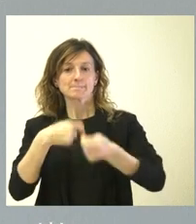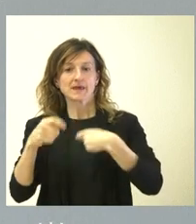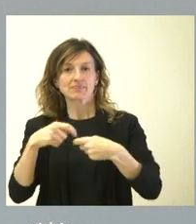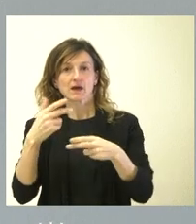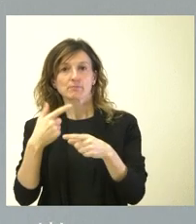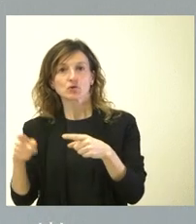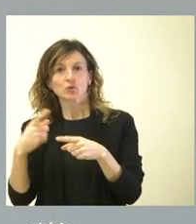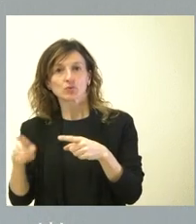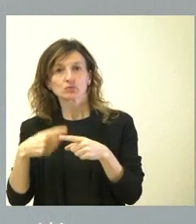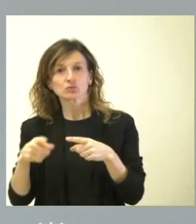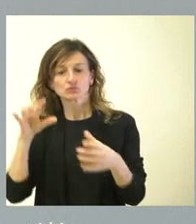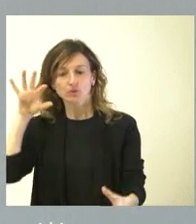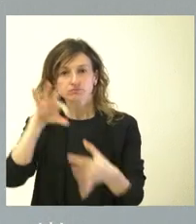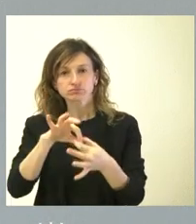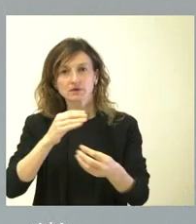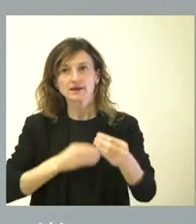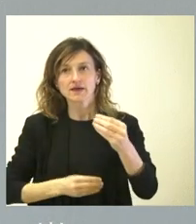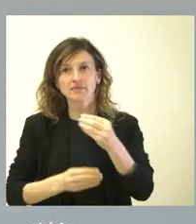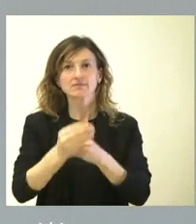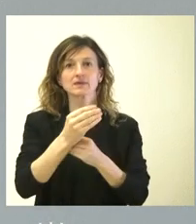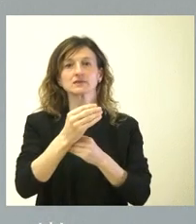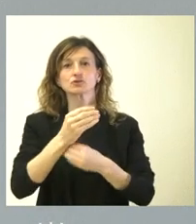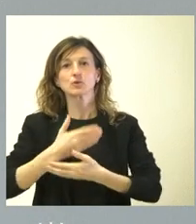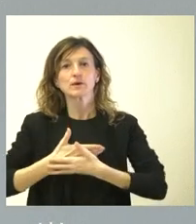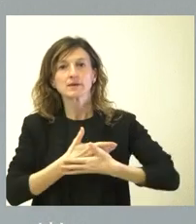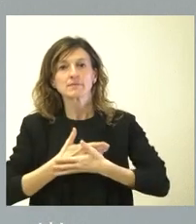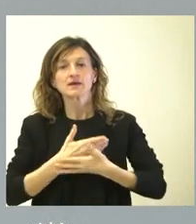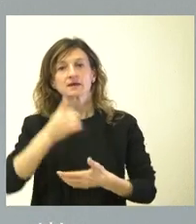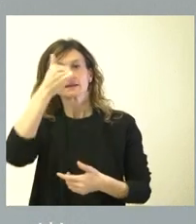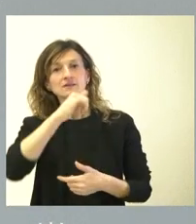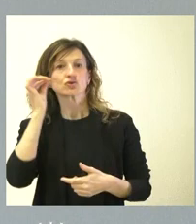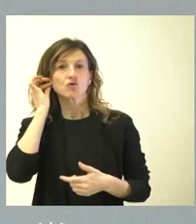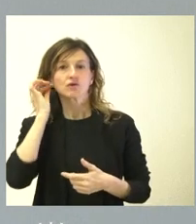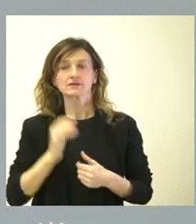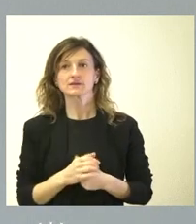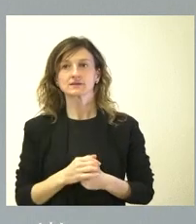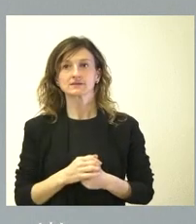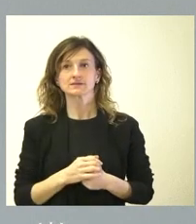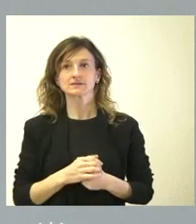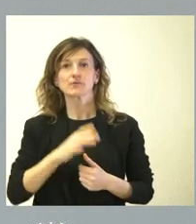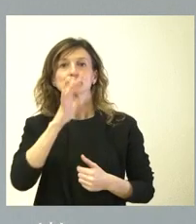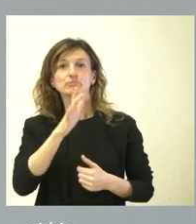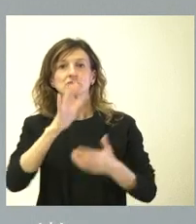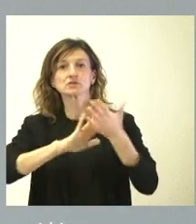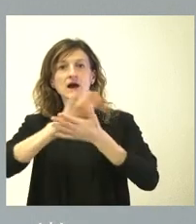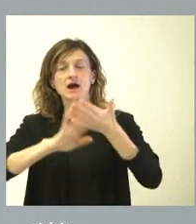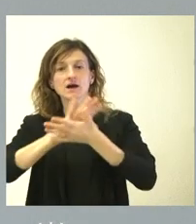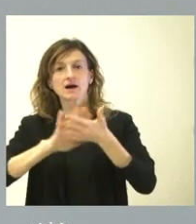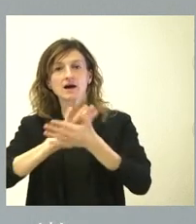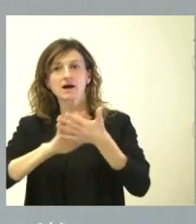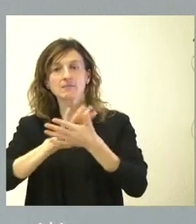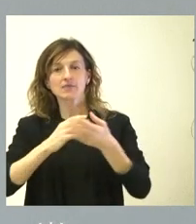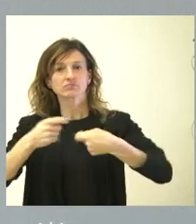de producto asociado al niño o niña recién nacido y, por tanto, estamos hablando de establecimientos muy